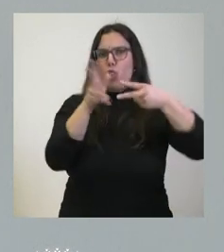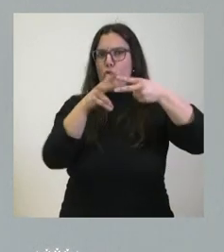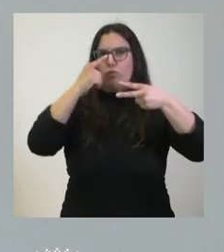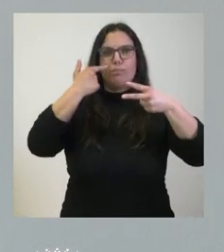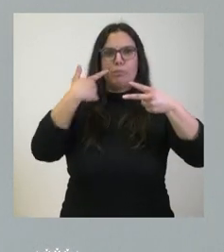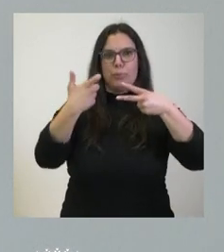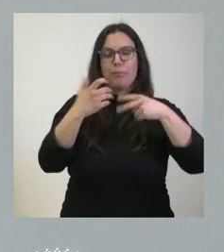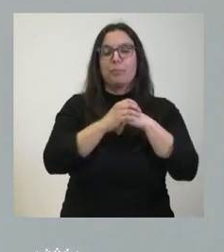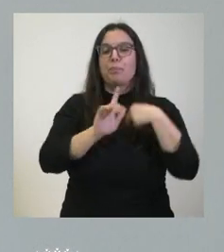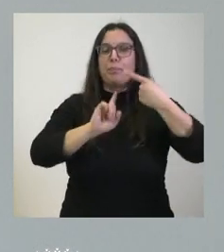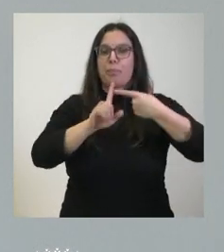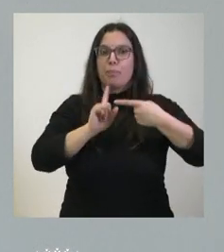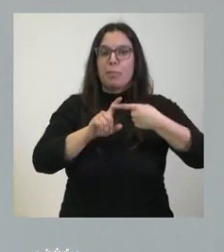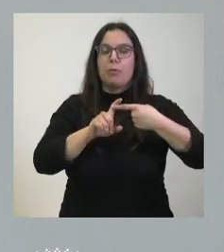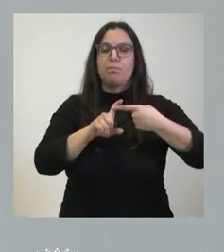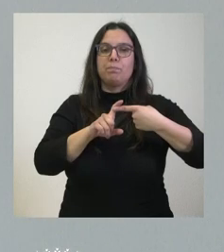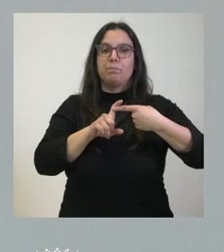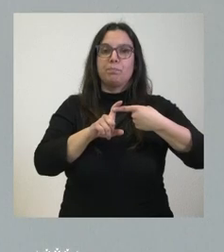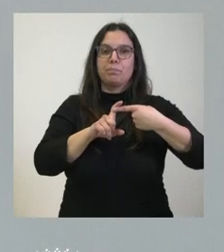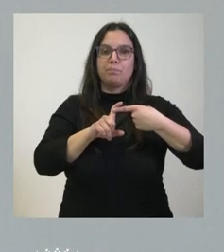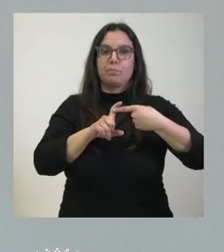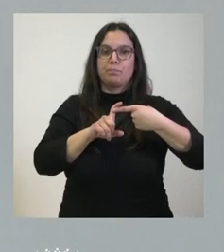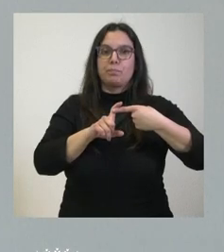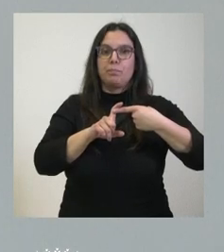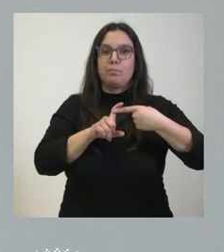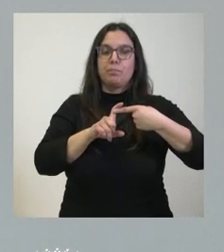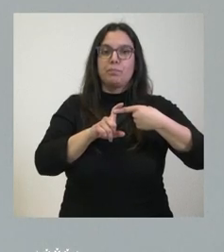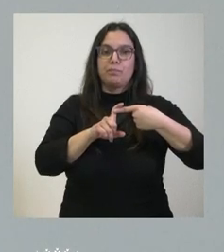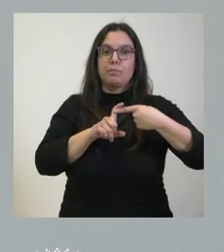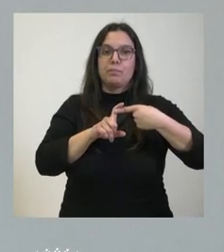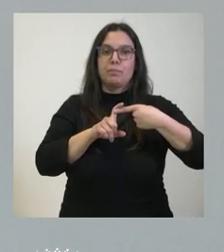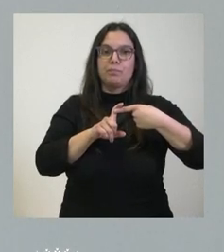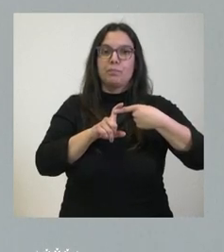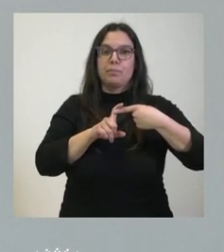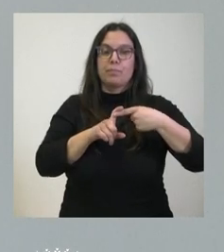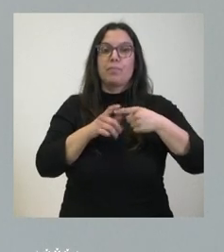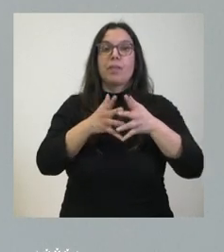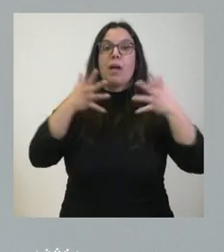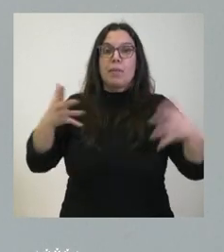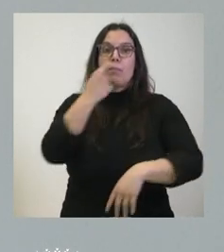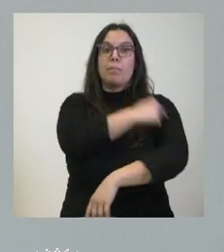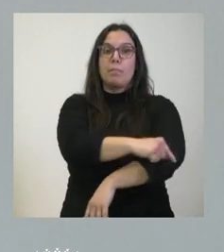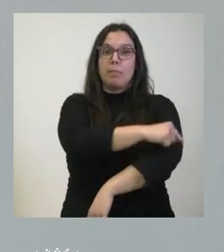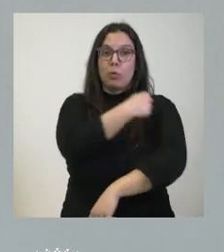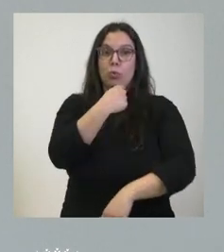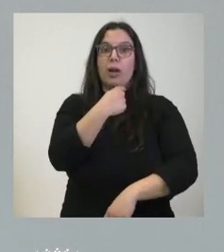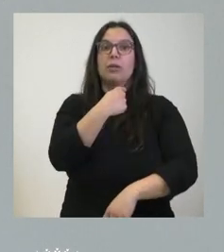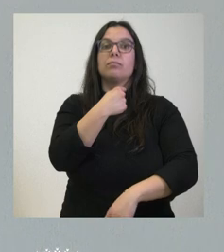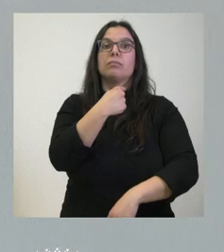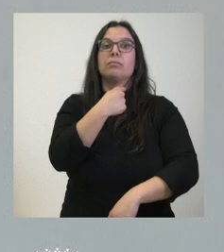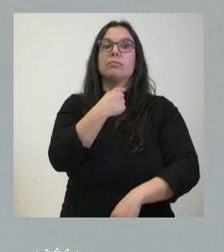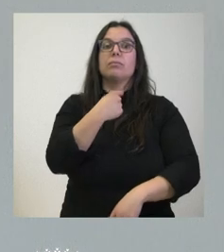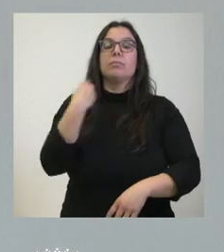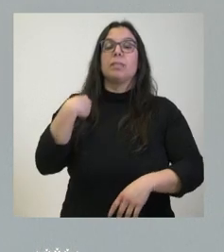lugar, el que incorporamos la ampliación de la vacuna frente al virus del